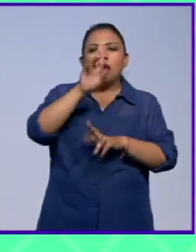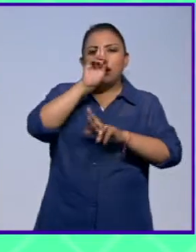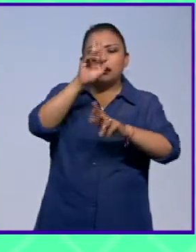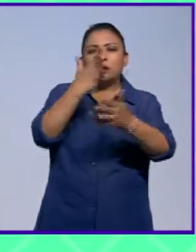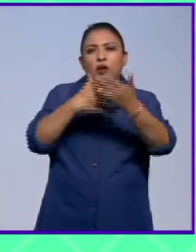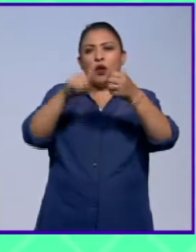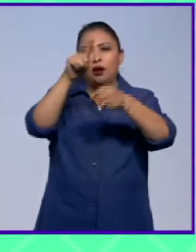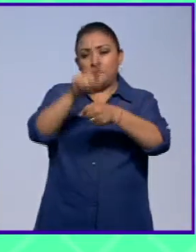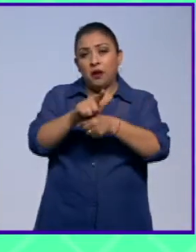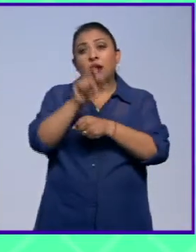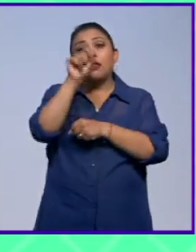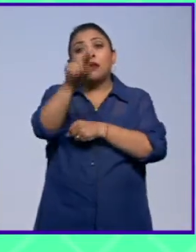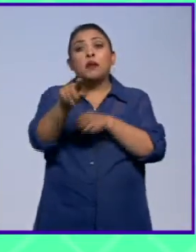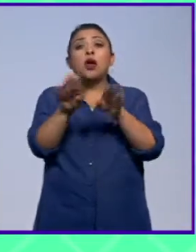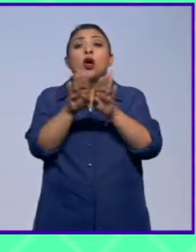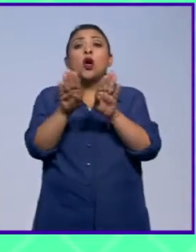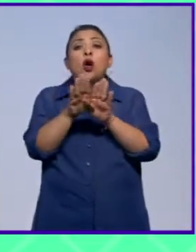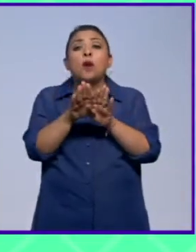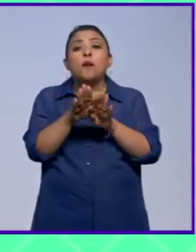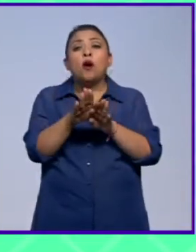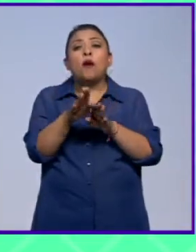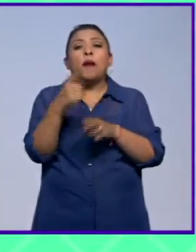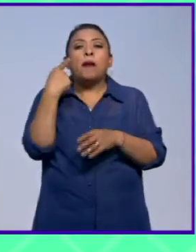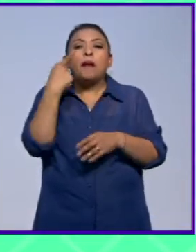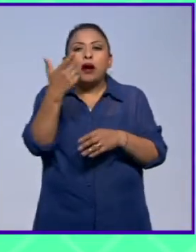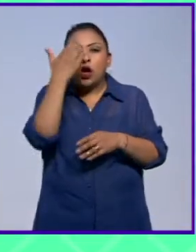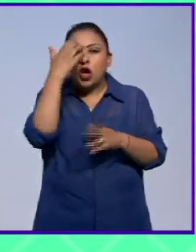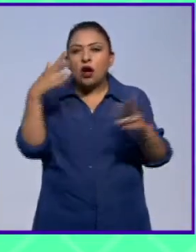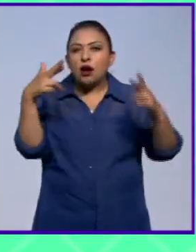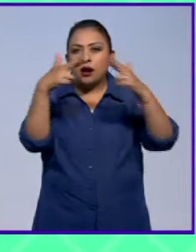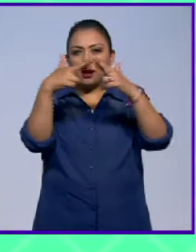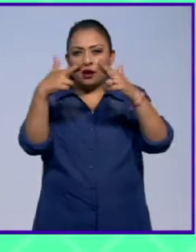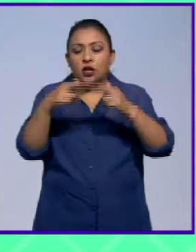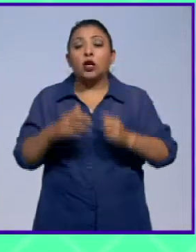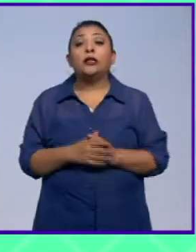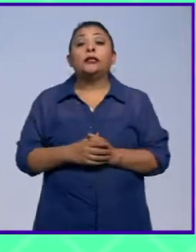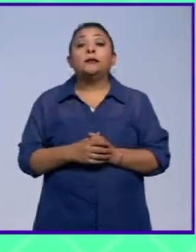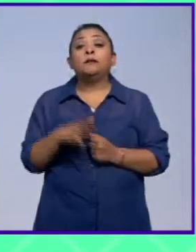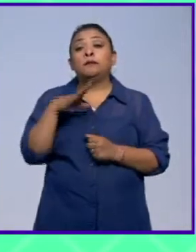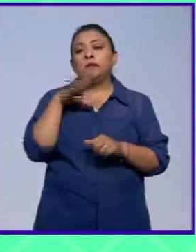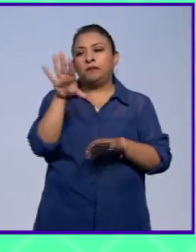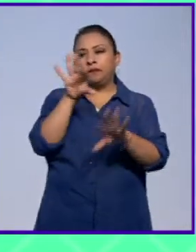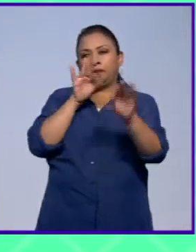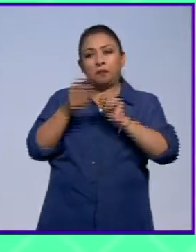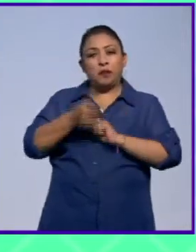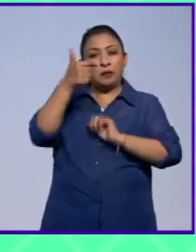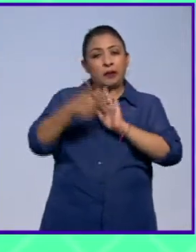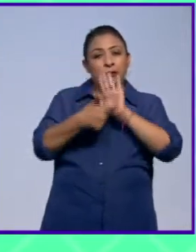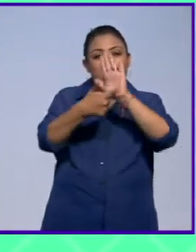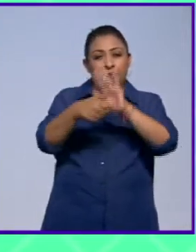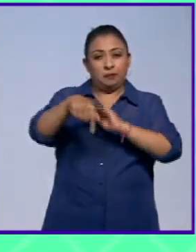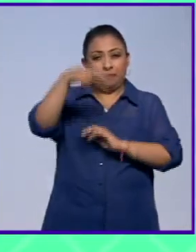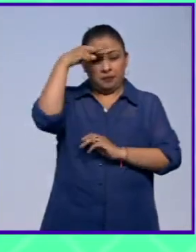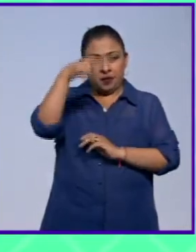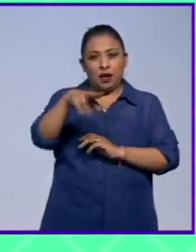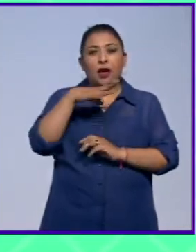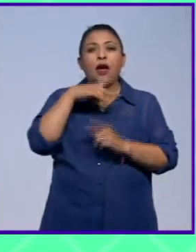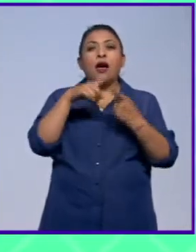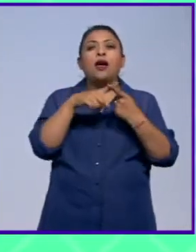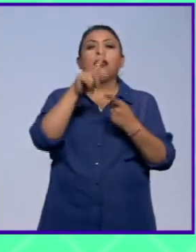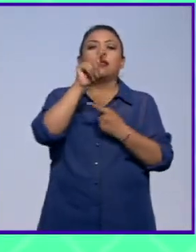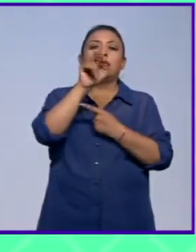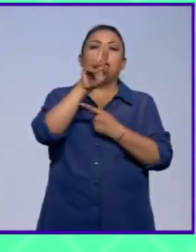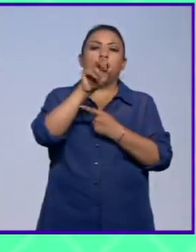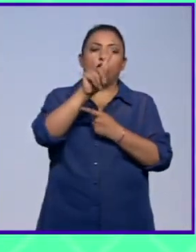a los animales, así como el acercamiento a las religiones. Entre las obras que por primera vez exhiben en México se encuentra un